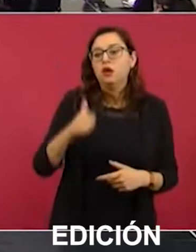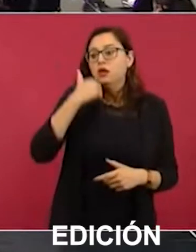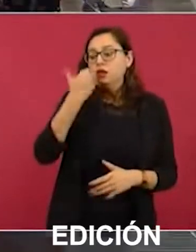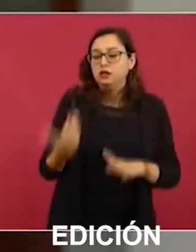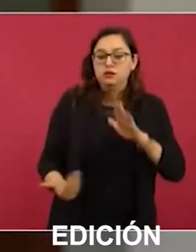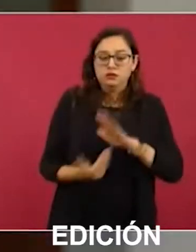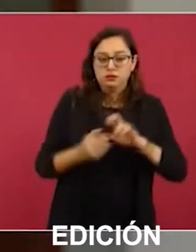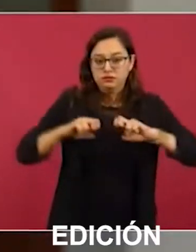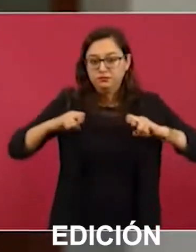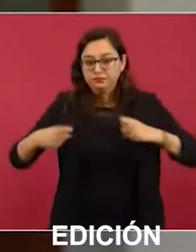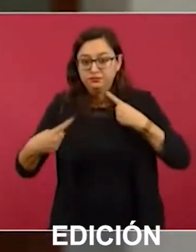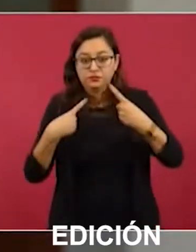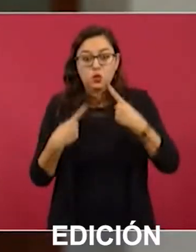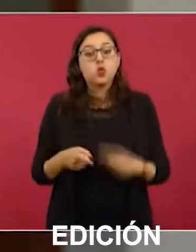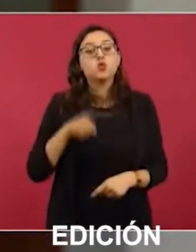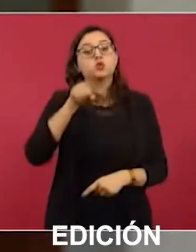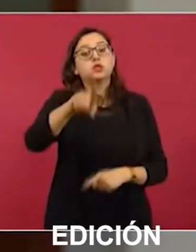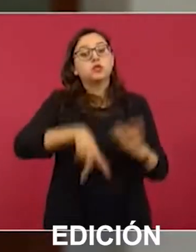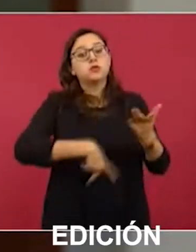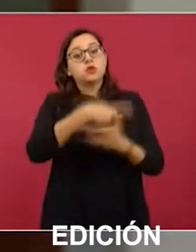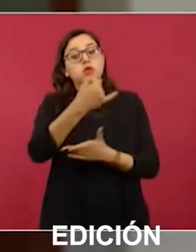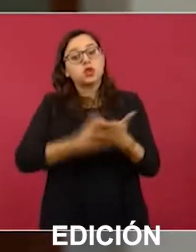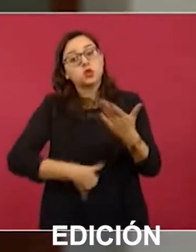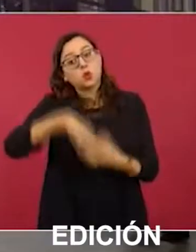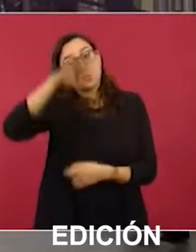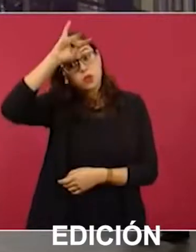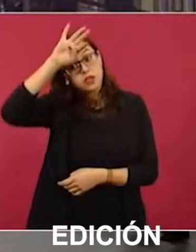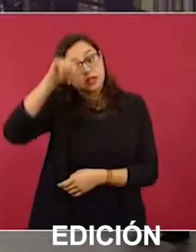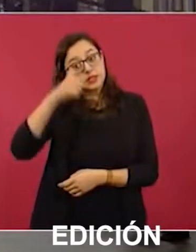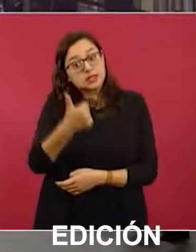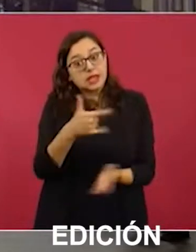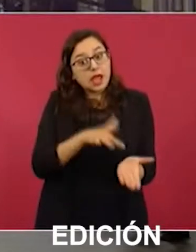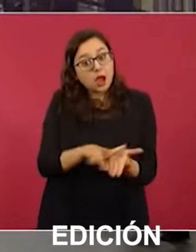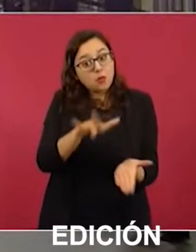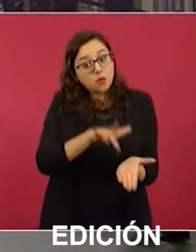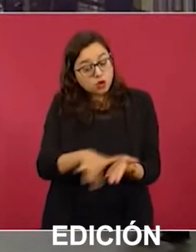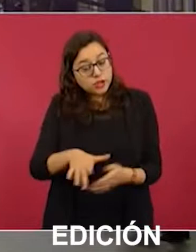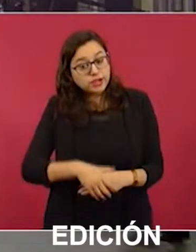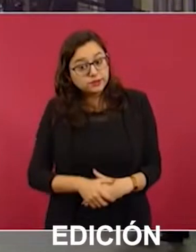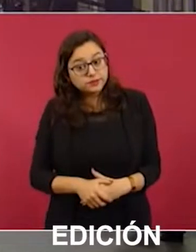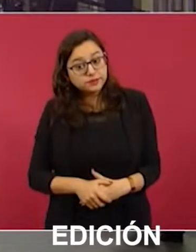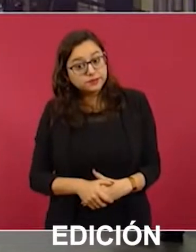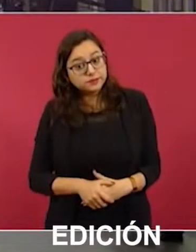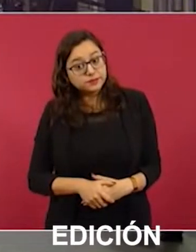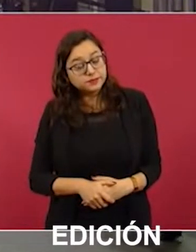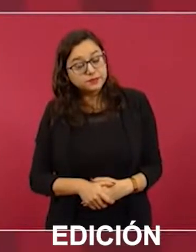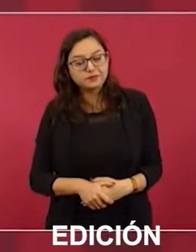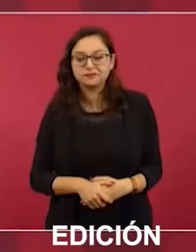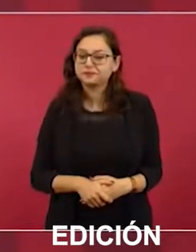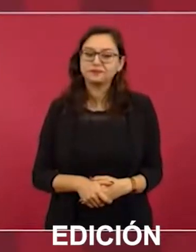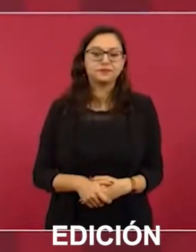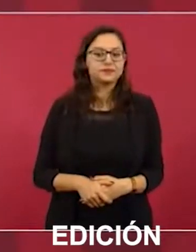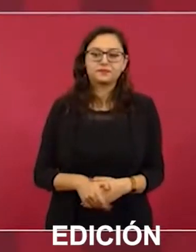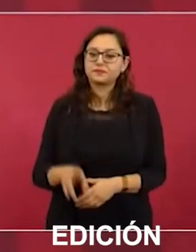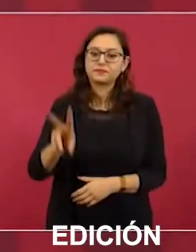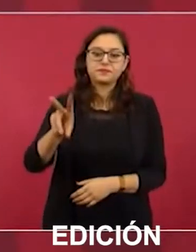¿Usted apoya el proyecto Monterrey 6, presidente? No, no, este, porque